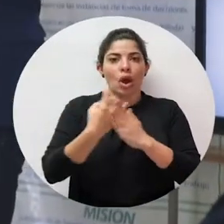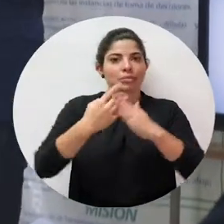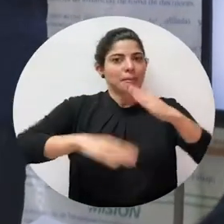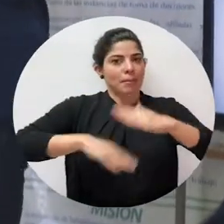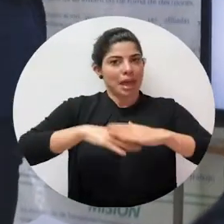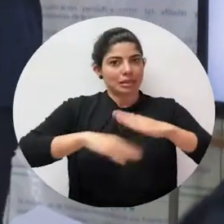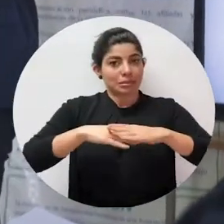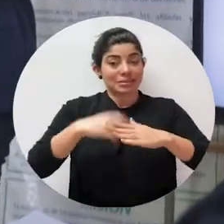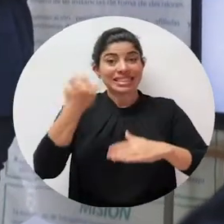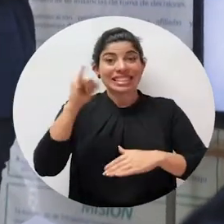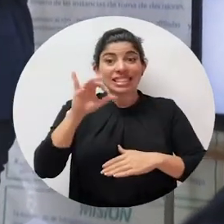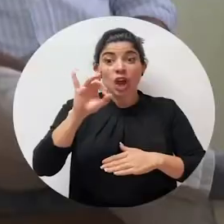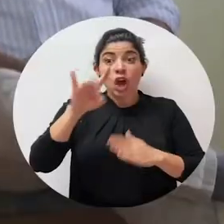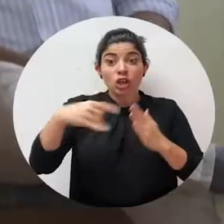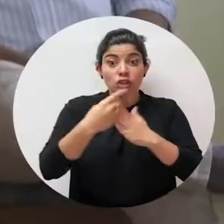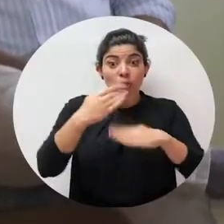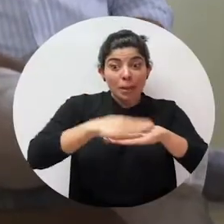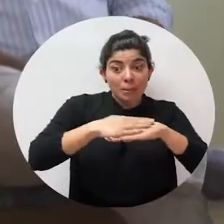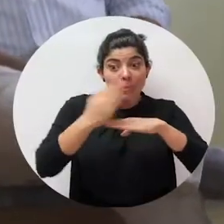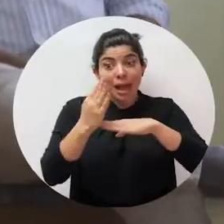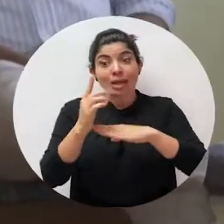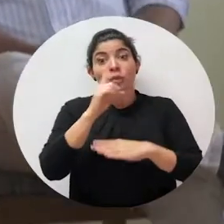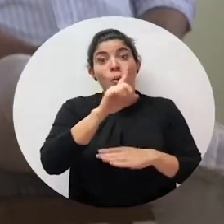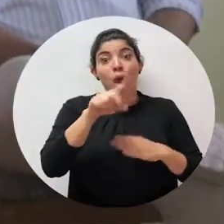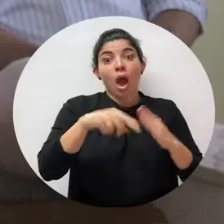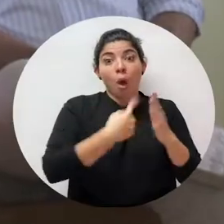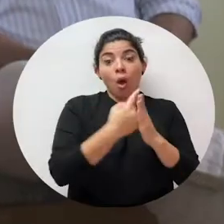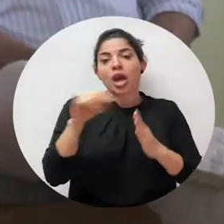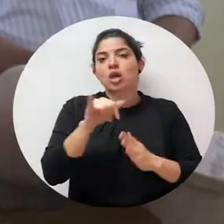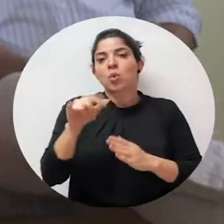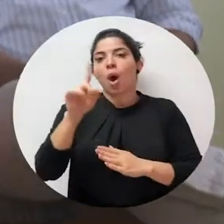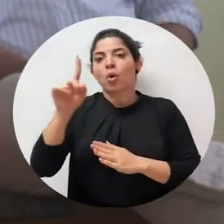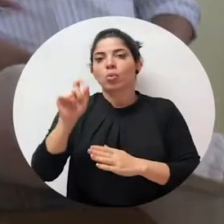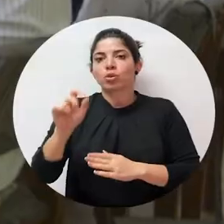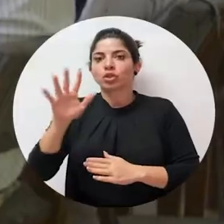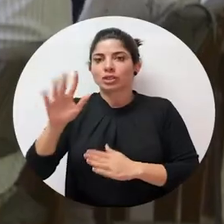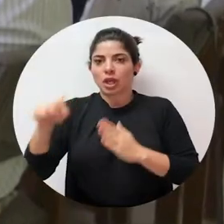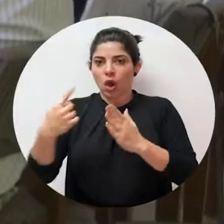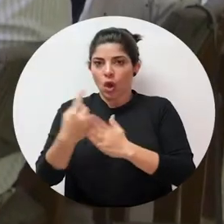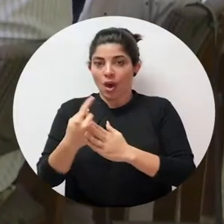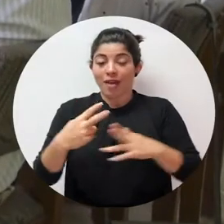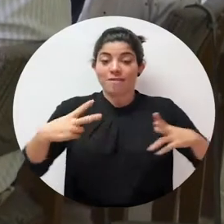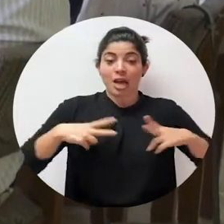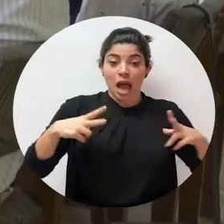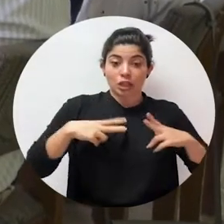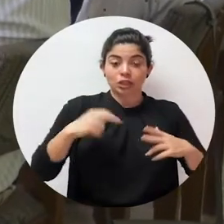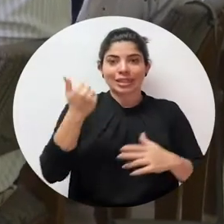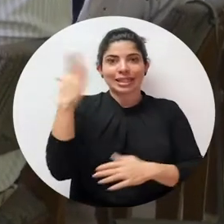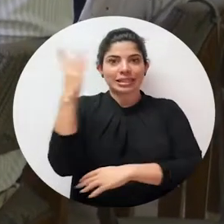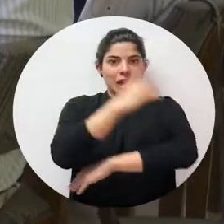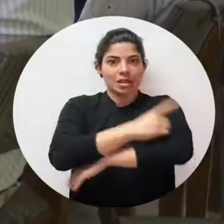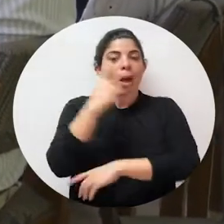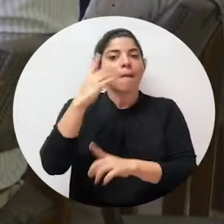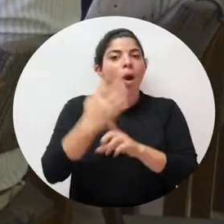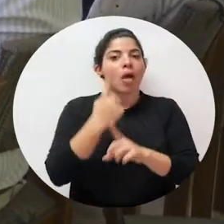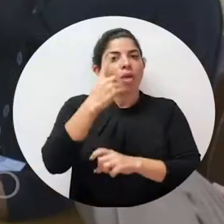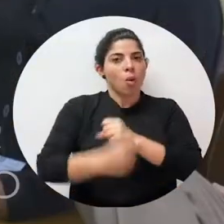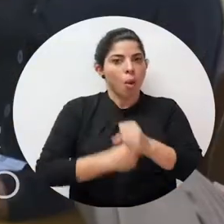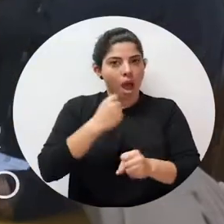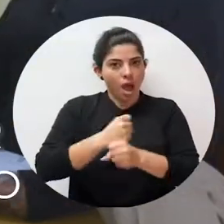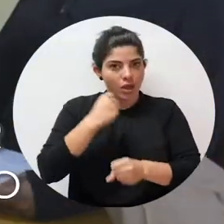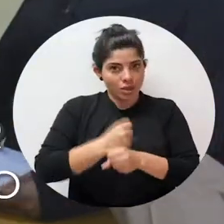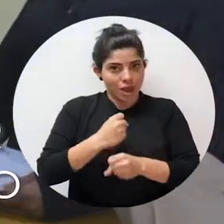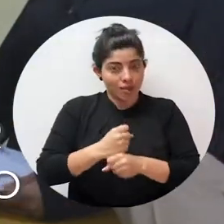1.5 horas. 15 días de vacaciones por año trabajado. Seguro social desde el primer día de trabajo.